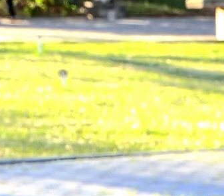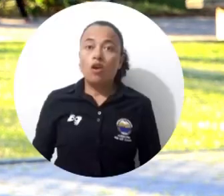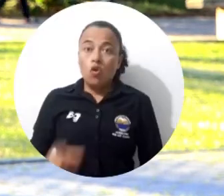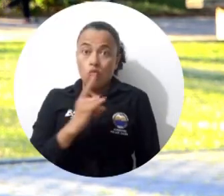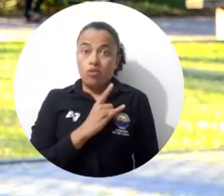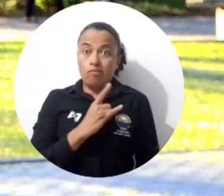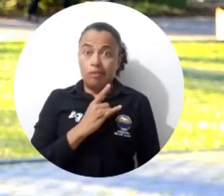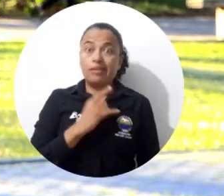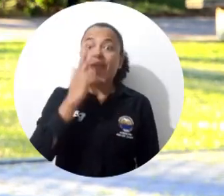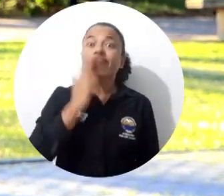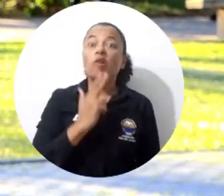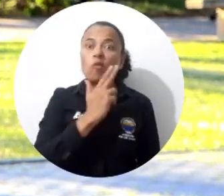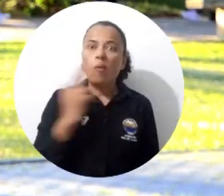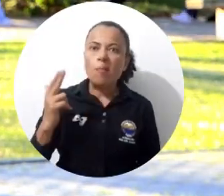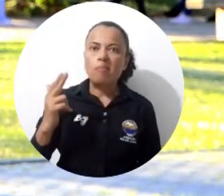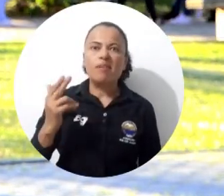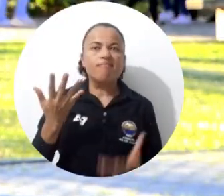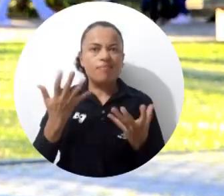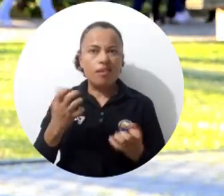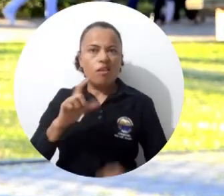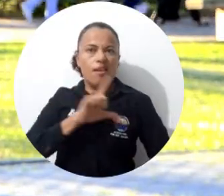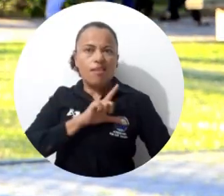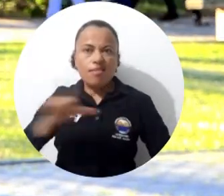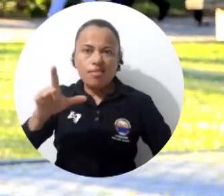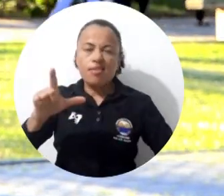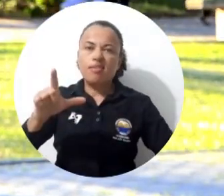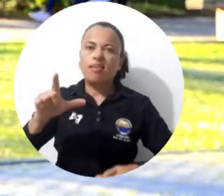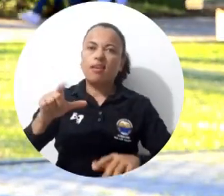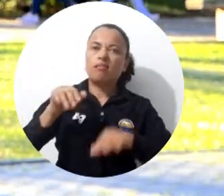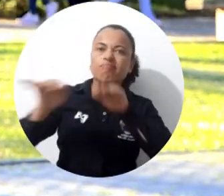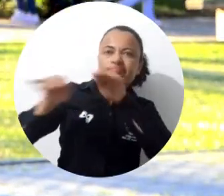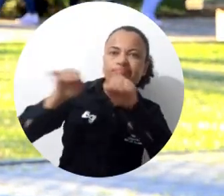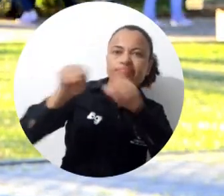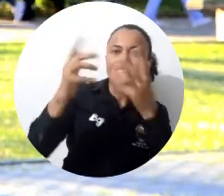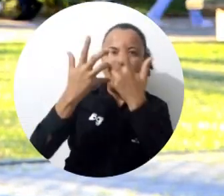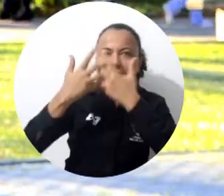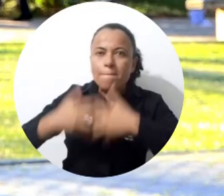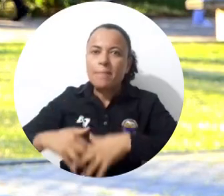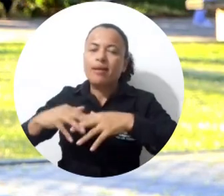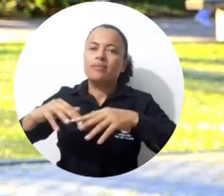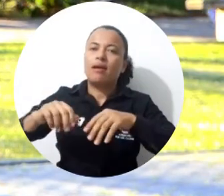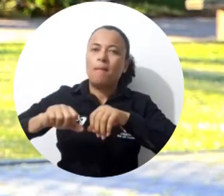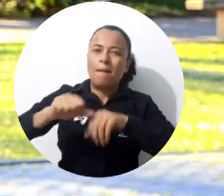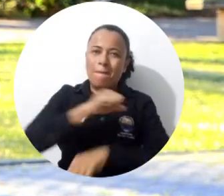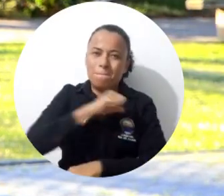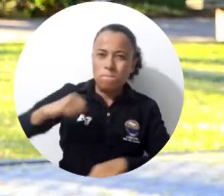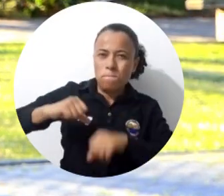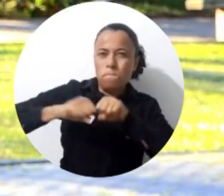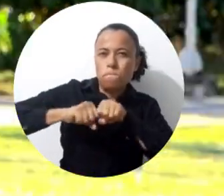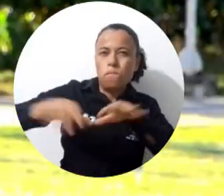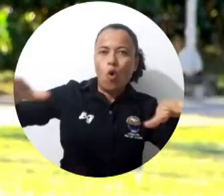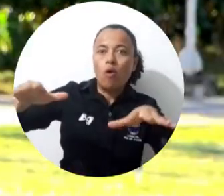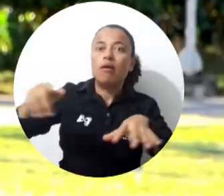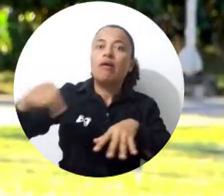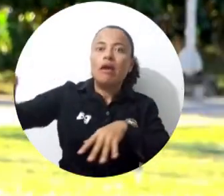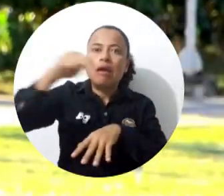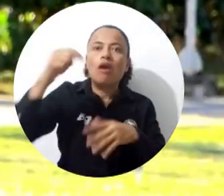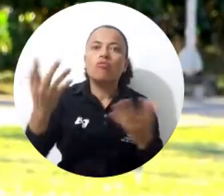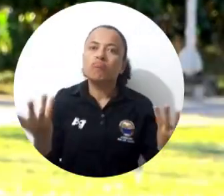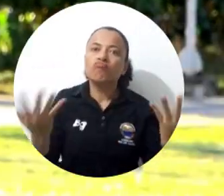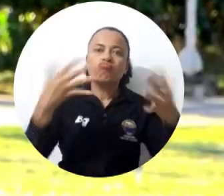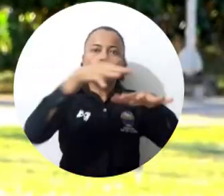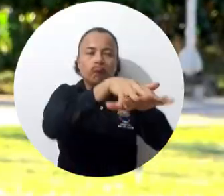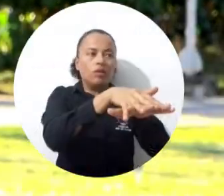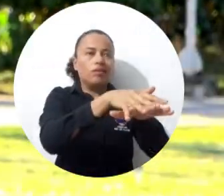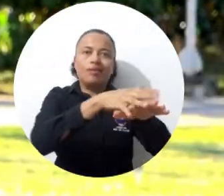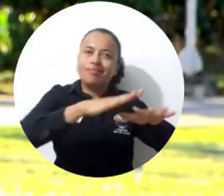La universidad en este caso está comprometida en ser uno de los pioneros o jalonar todas estas iniciativas para que se integren